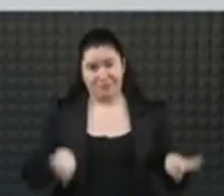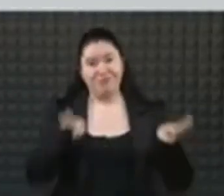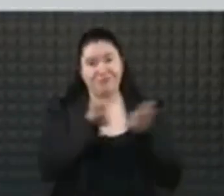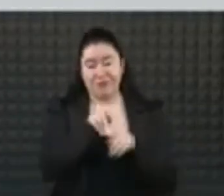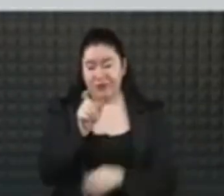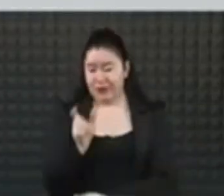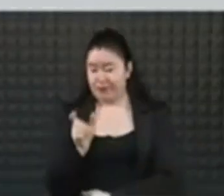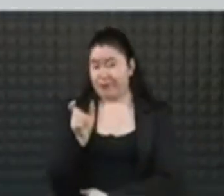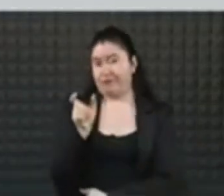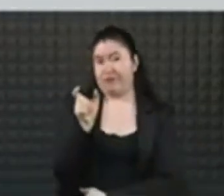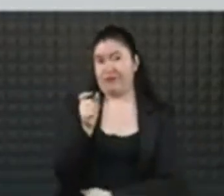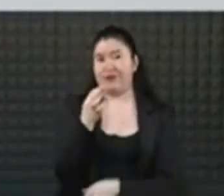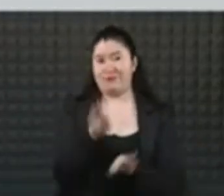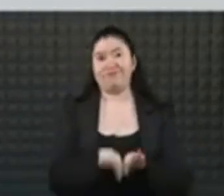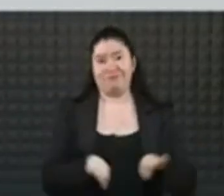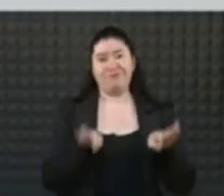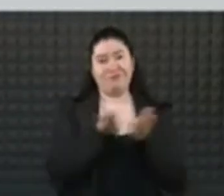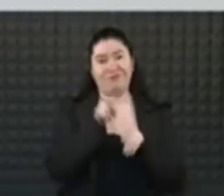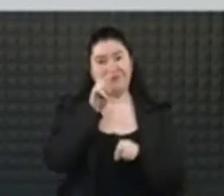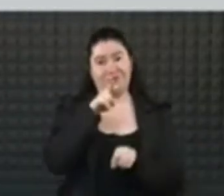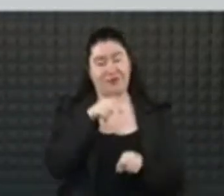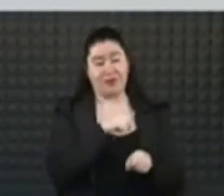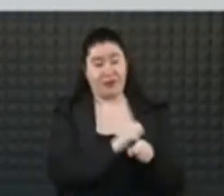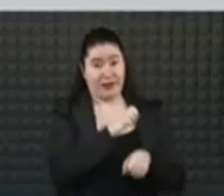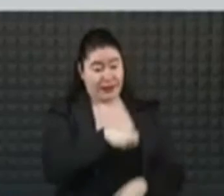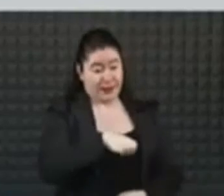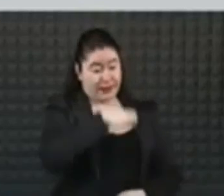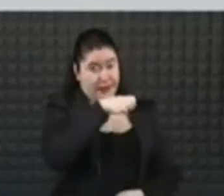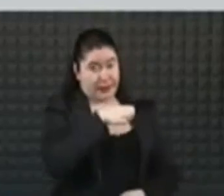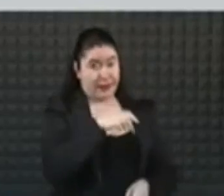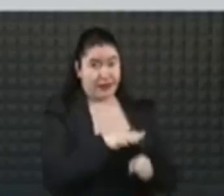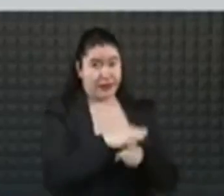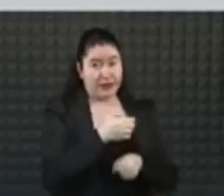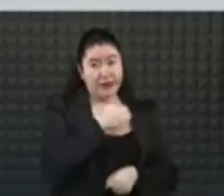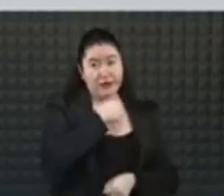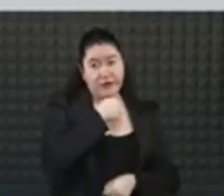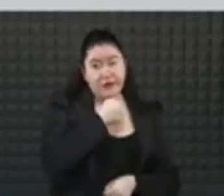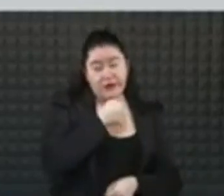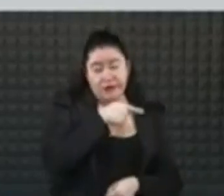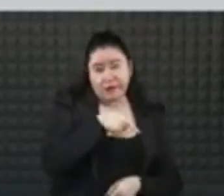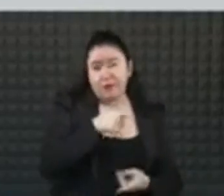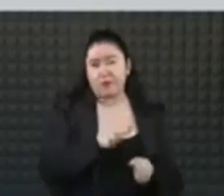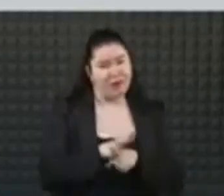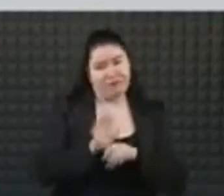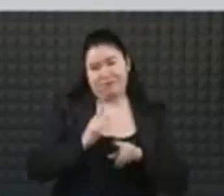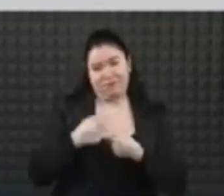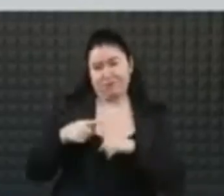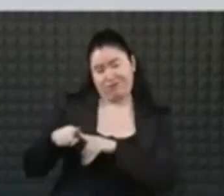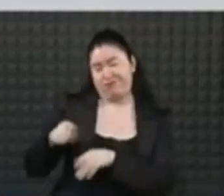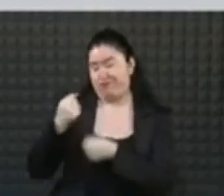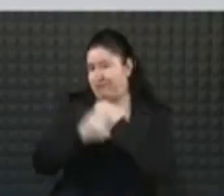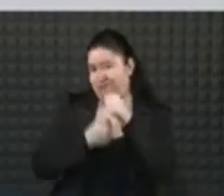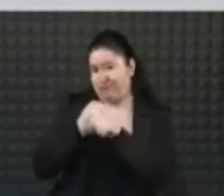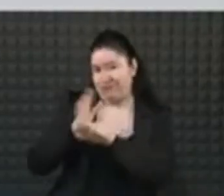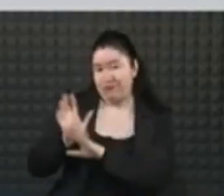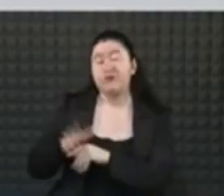que muestre que son residentes de la ciudad y su edad y el expediente de vacunación. También, digo, creo que es natural y